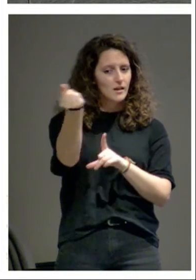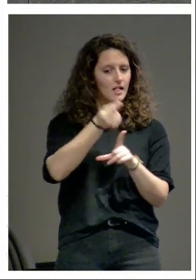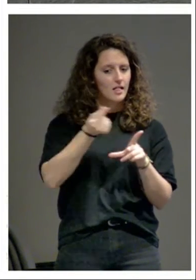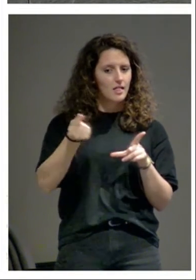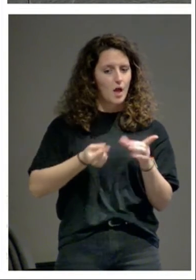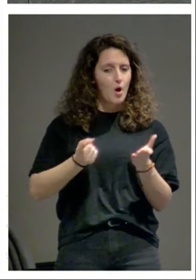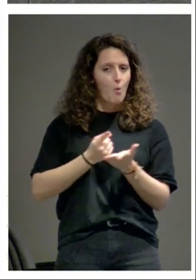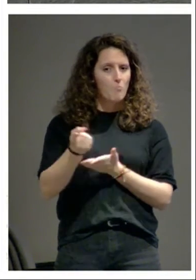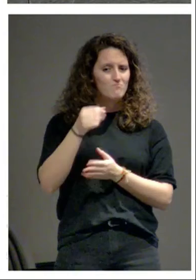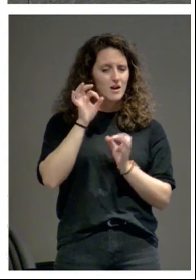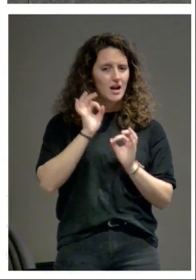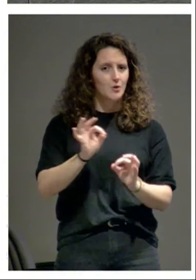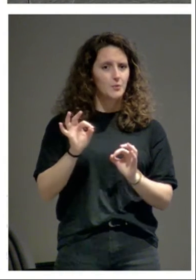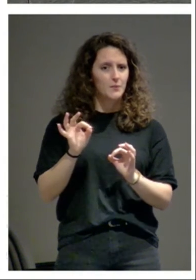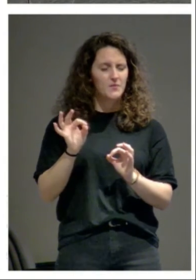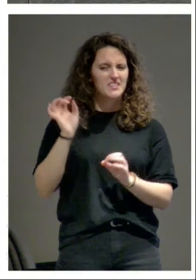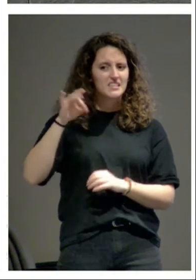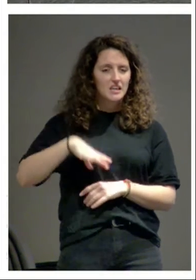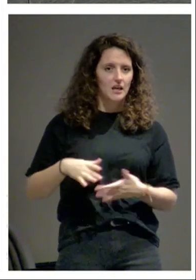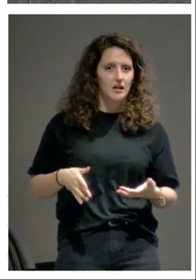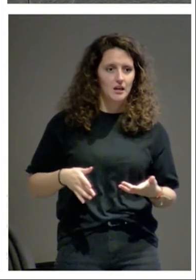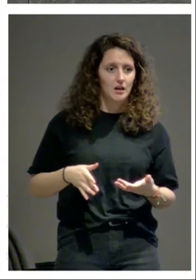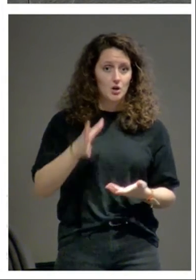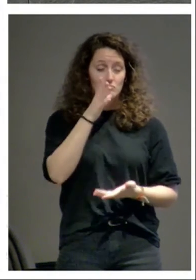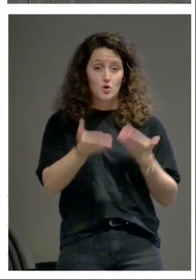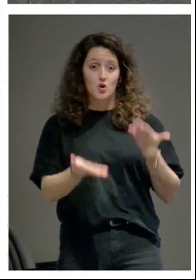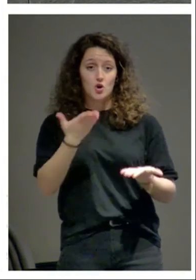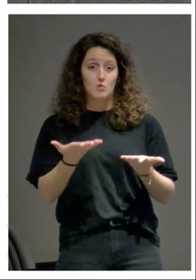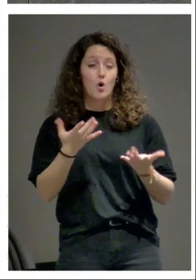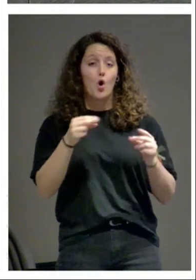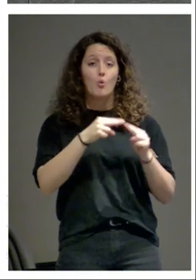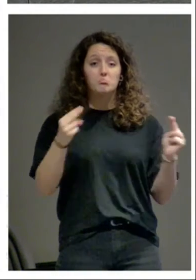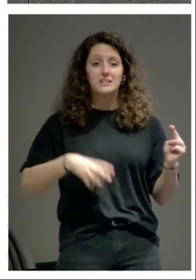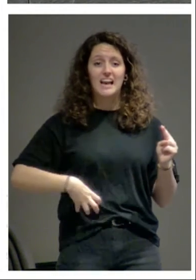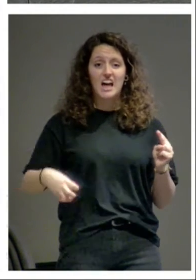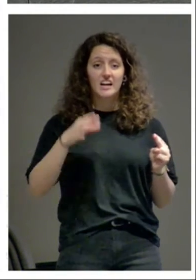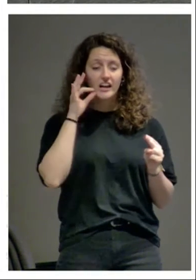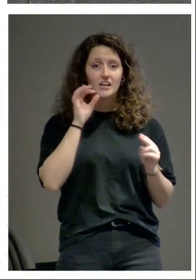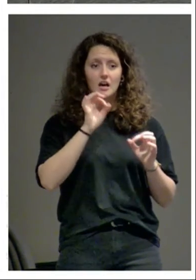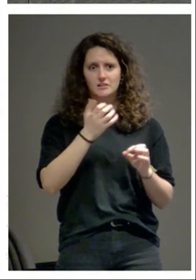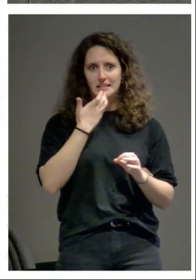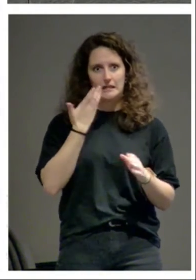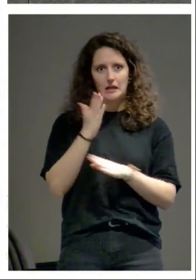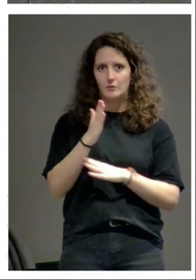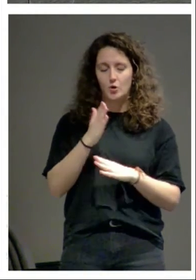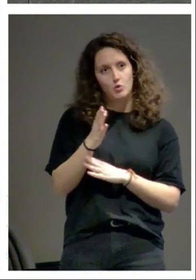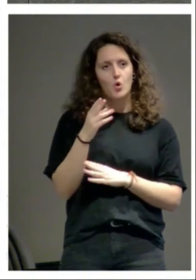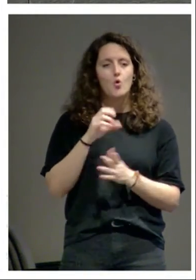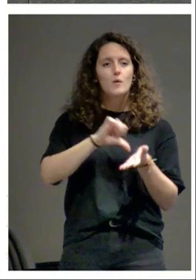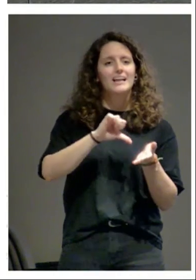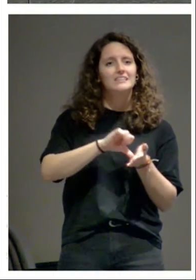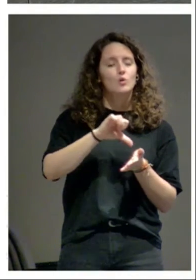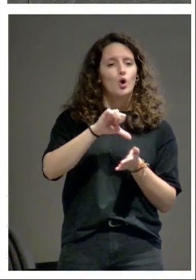así? es mucho más rico que el de Puente la Reina que lo ponemos en todos los ejemplos como urbanismo románico